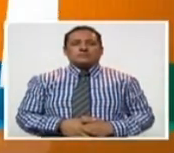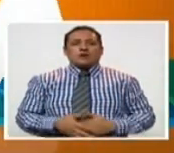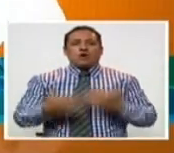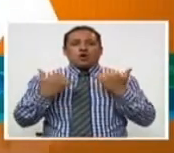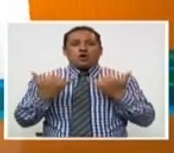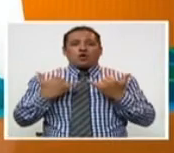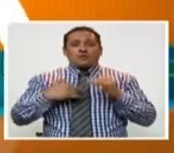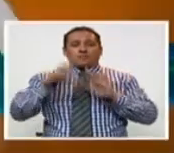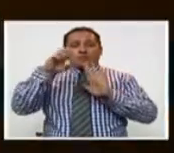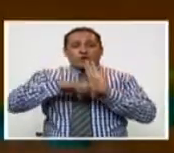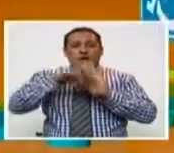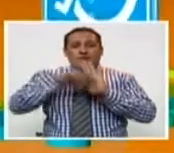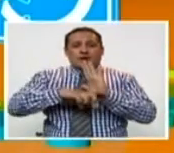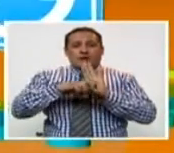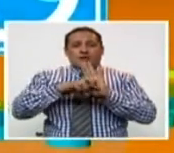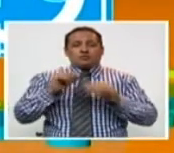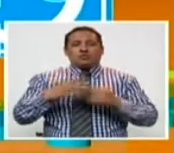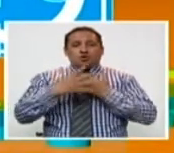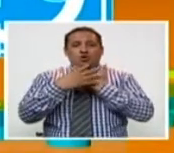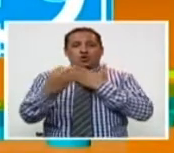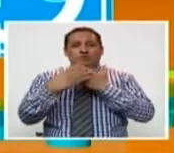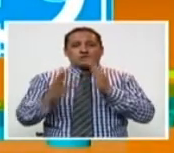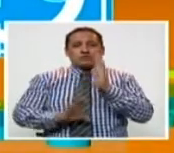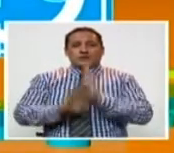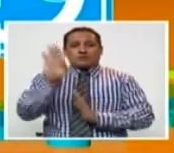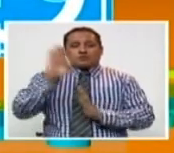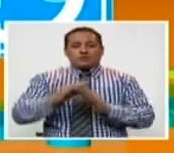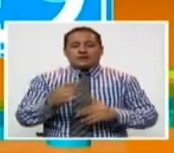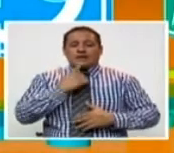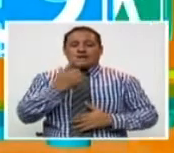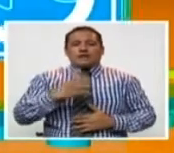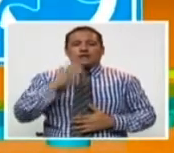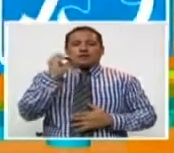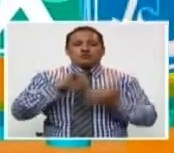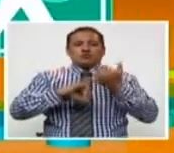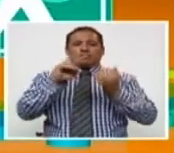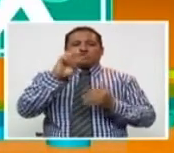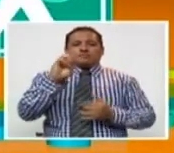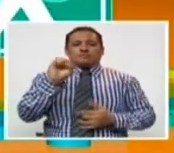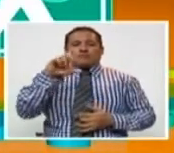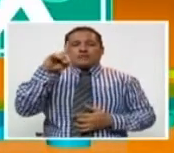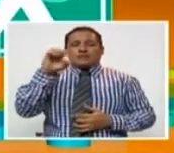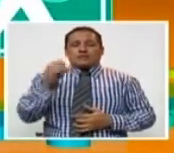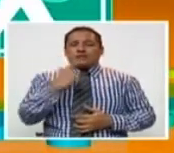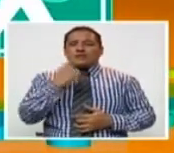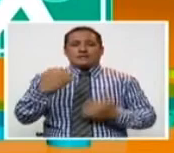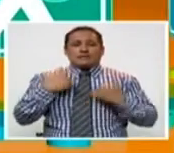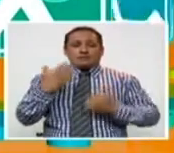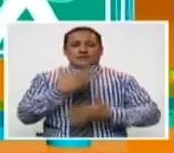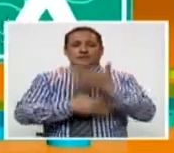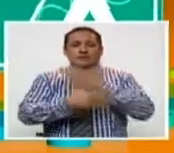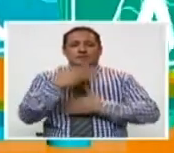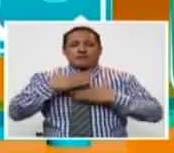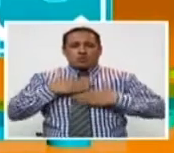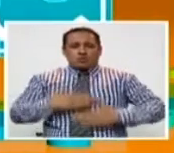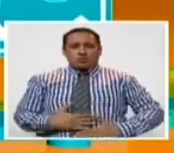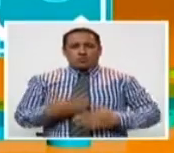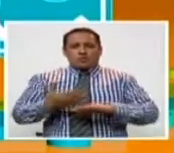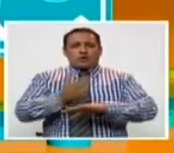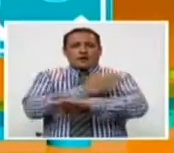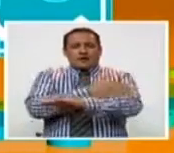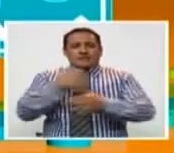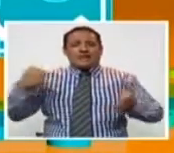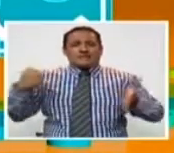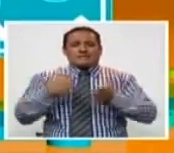Hoy en el programa, nuestro ejemplo de superación es Osvaldo Mancilla. Él adquirió la discapacidad física producto de un